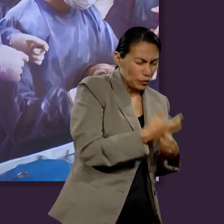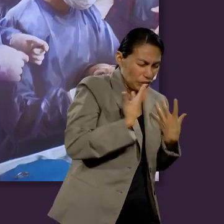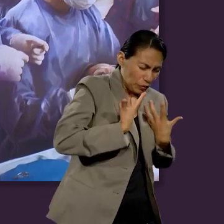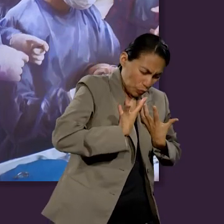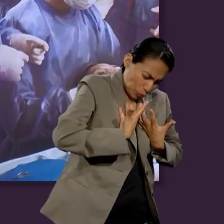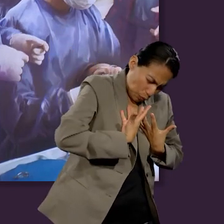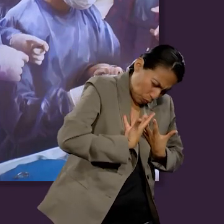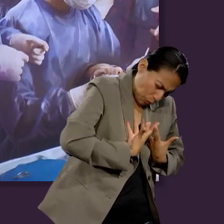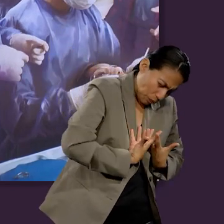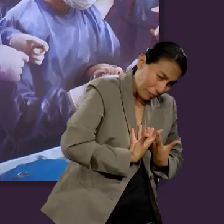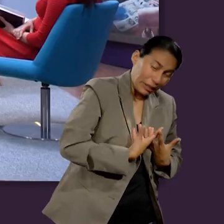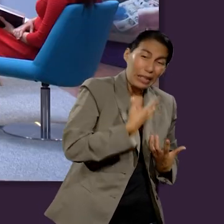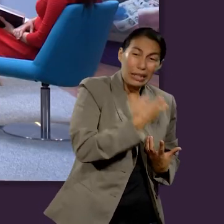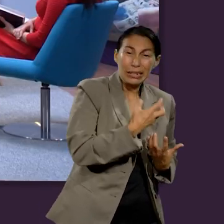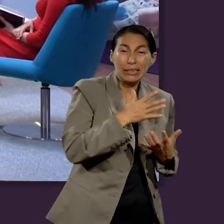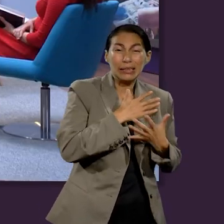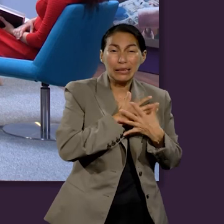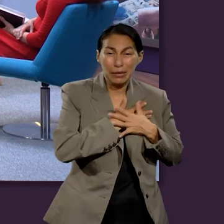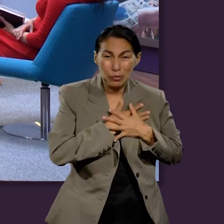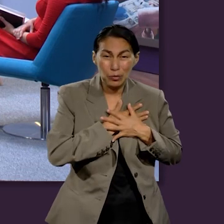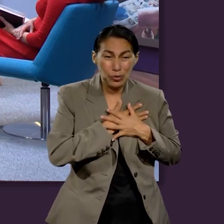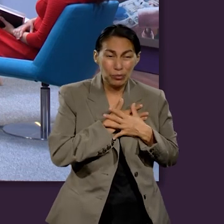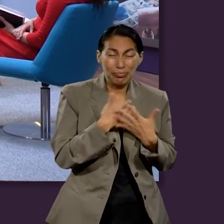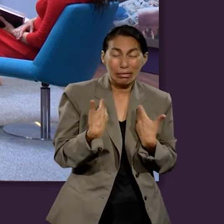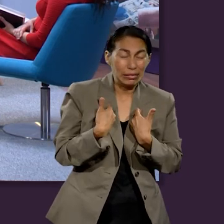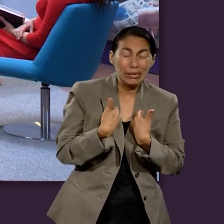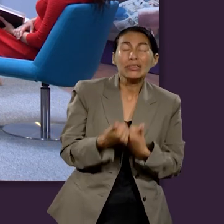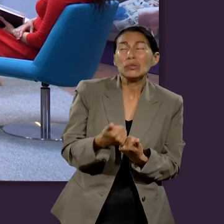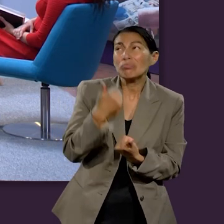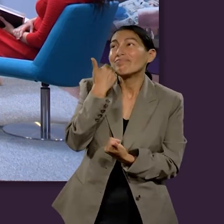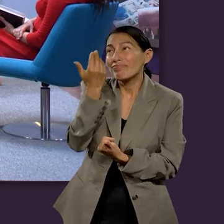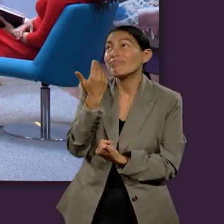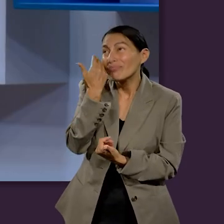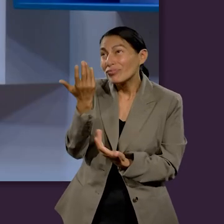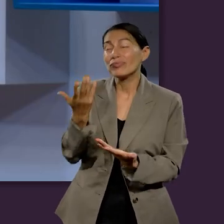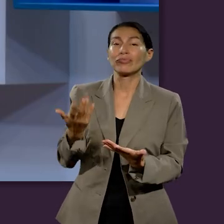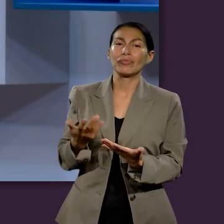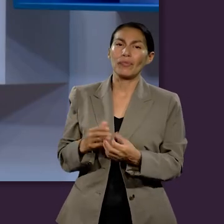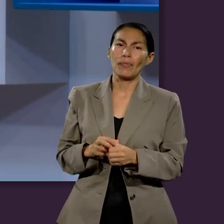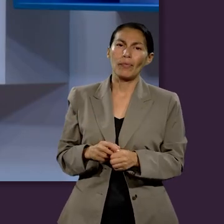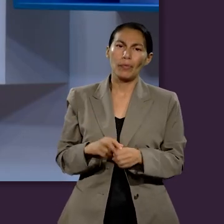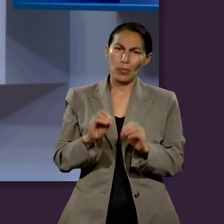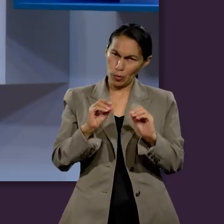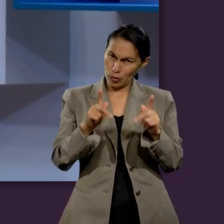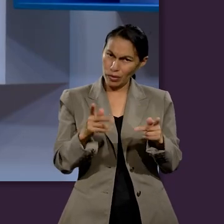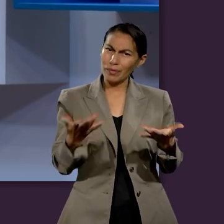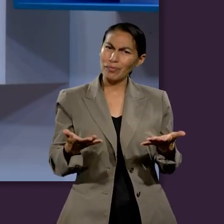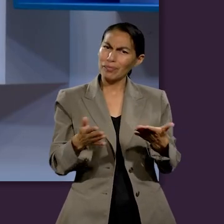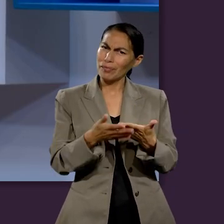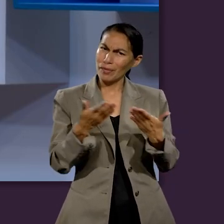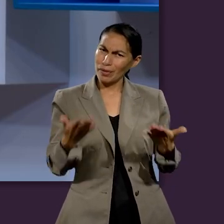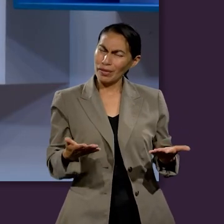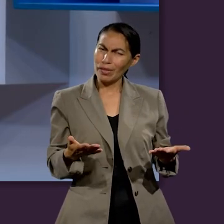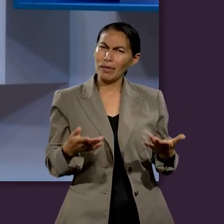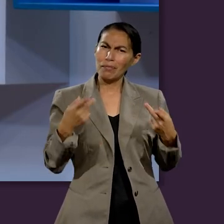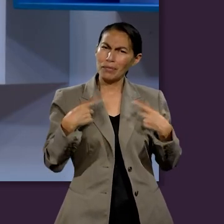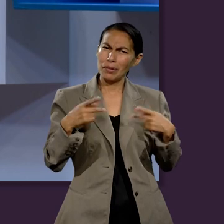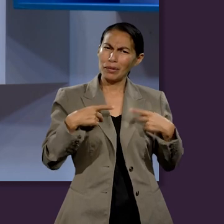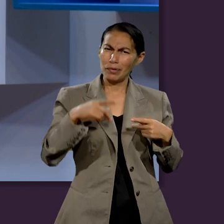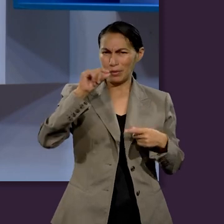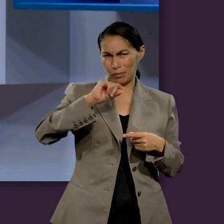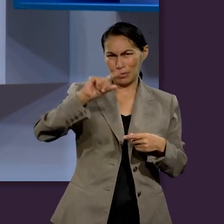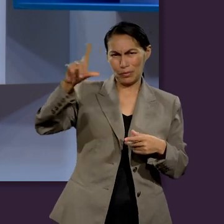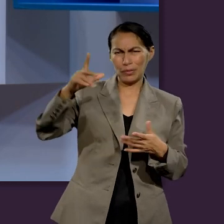cómo conseguir esa clase de amor. Muy bien, muchas gracias. Entonces, vamos a incluir en esto al experto.